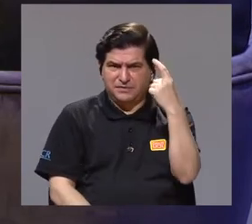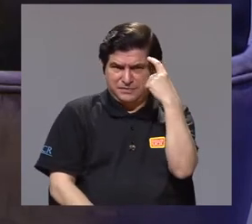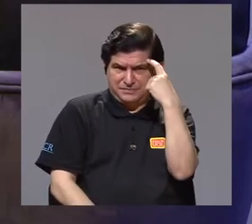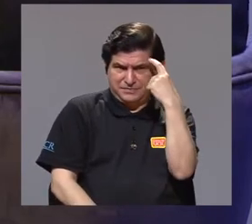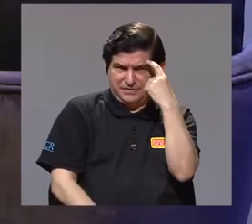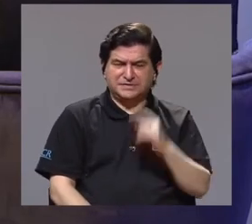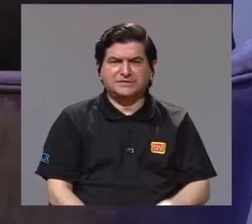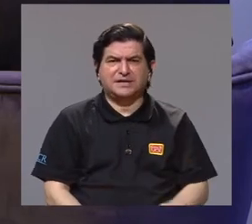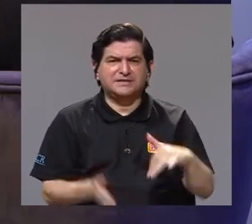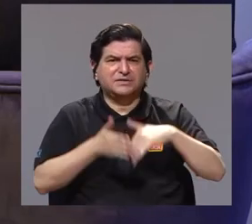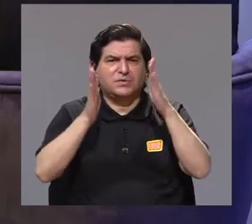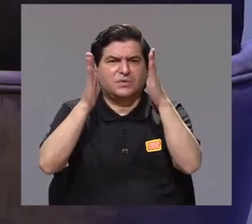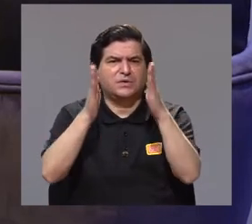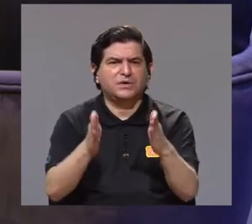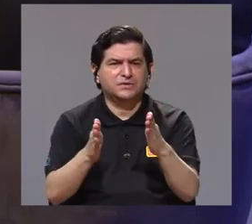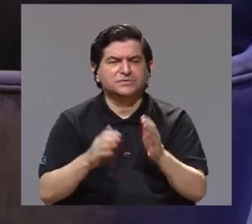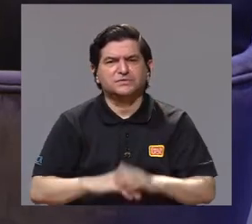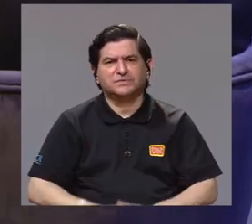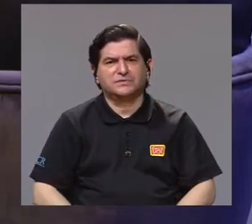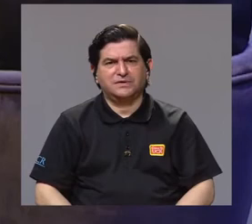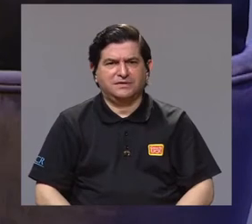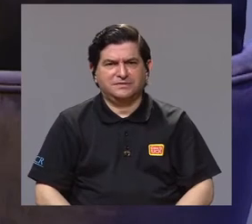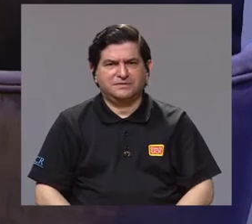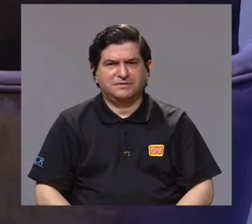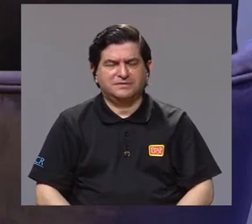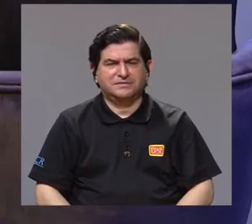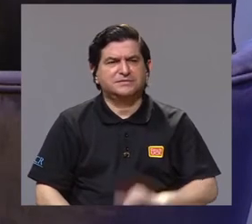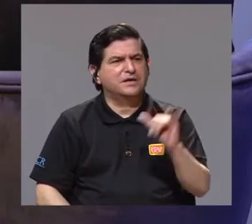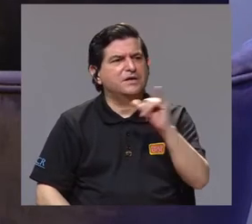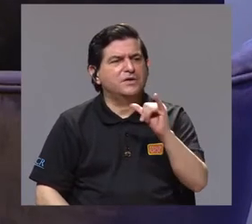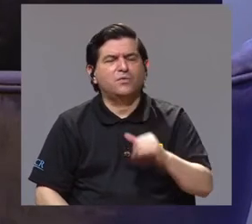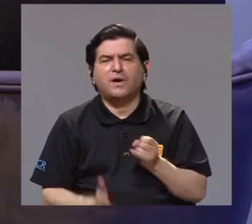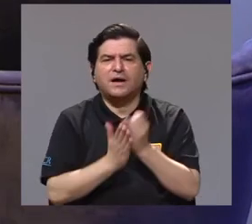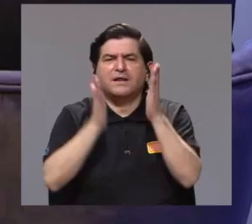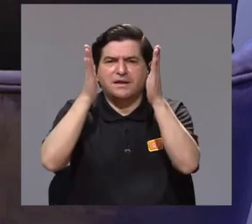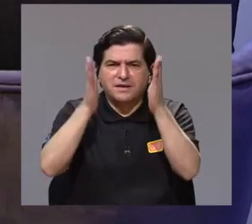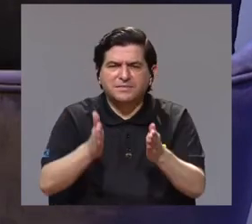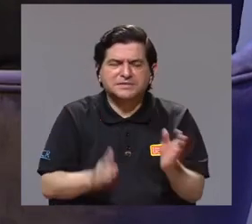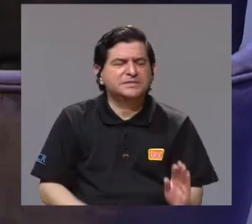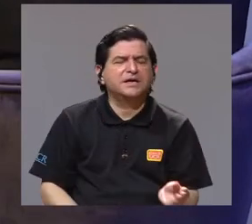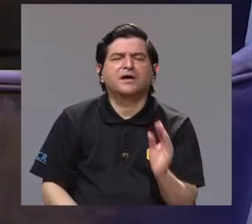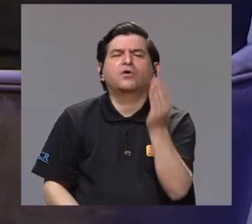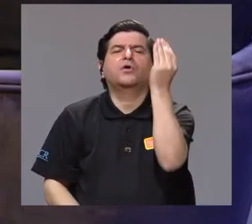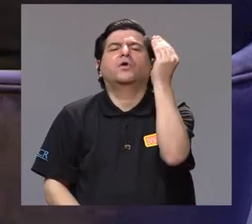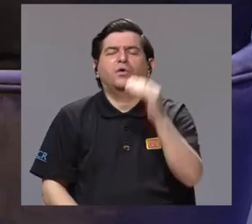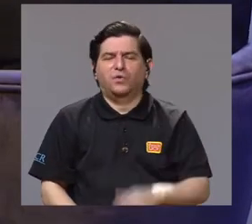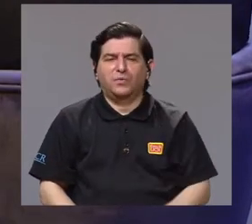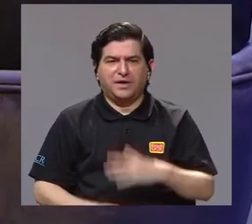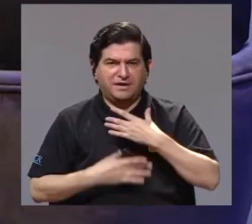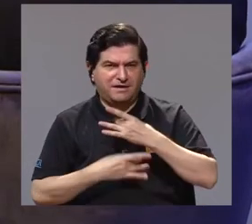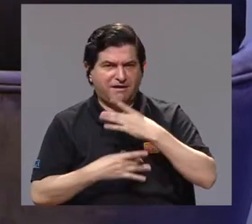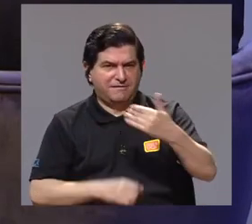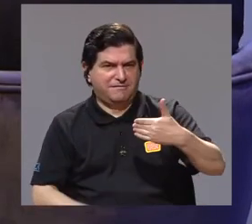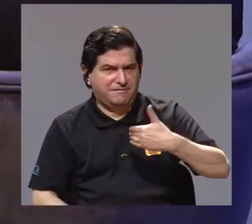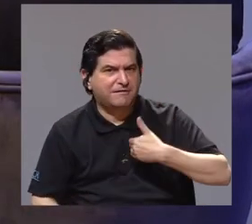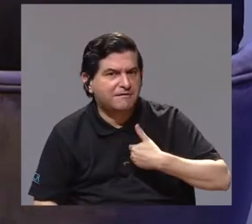para las y los estudiantes, las y los investigadores jóvenes